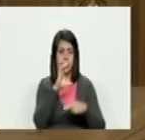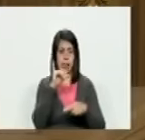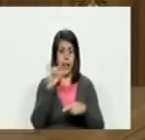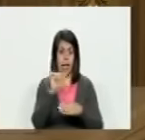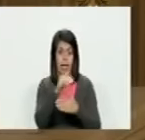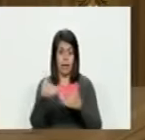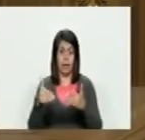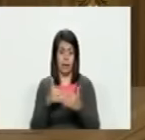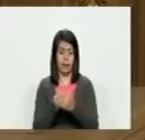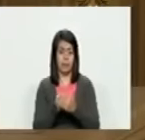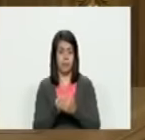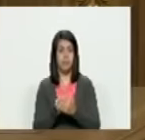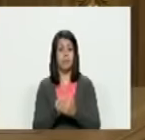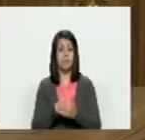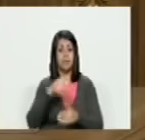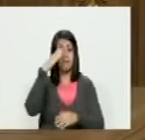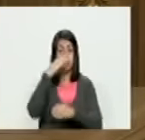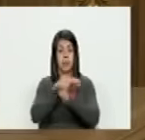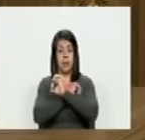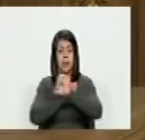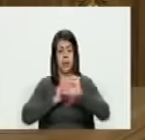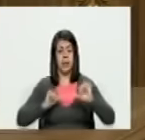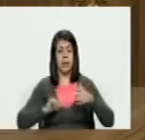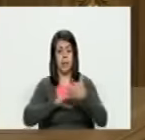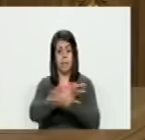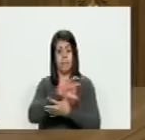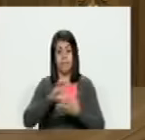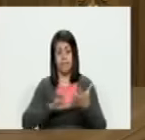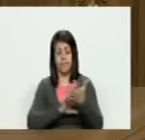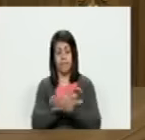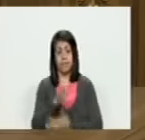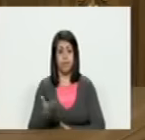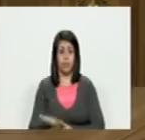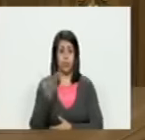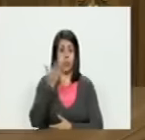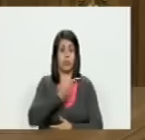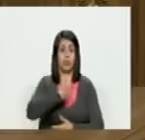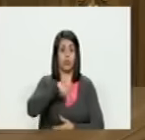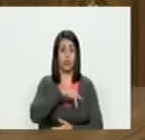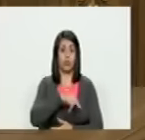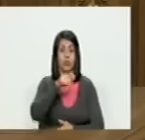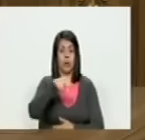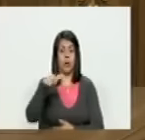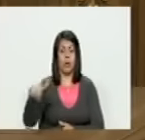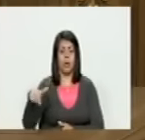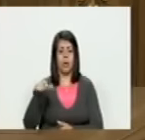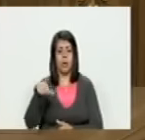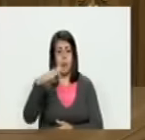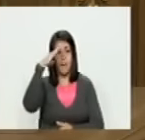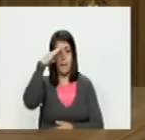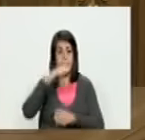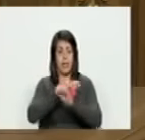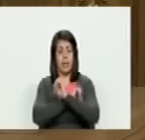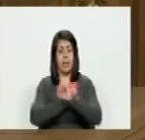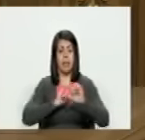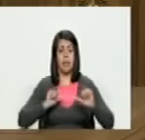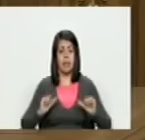de esto la concepción militar del conflicto eso les importa mucho a nuestros compañeros compatriotas militares